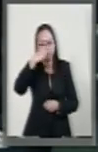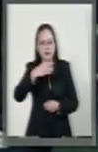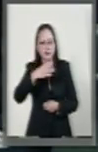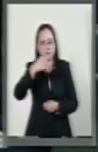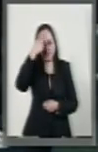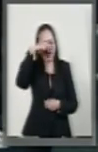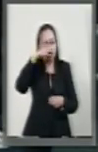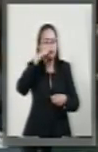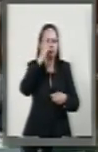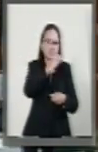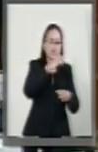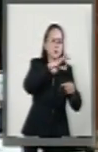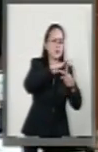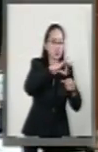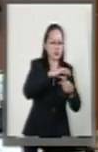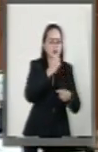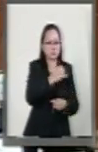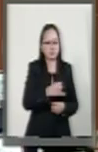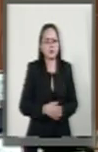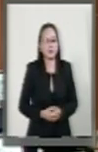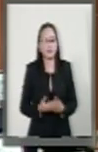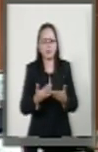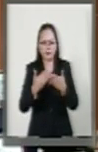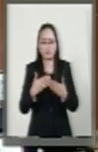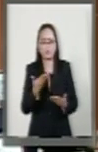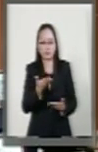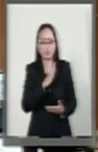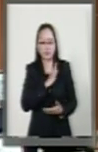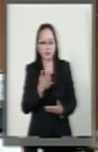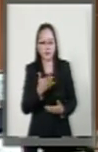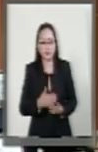favor del dictamen. Tiene usted el uso de la palabra.